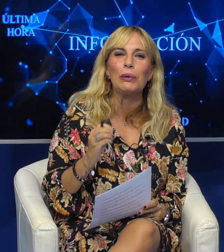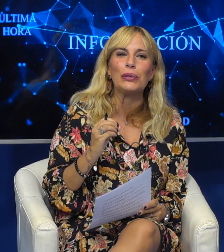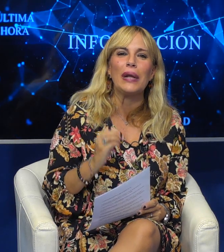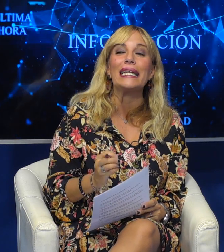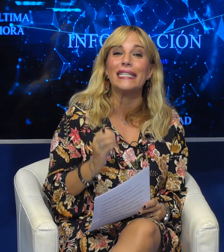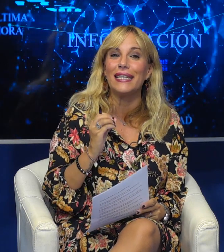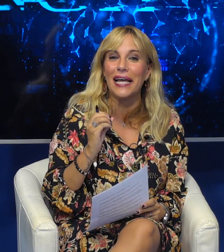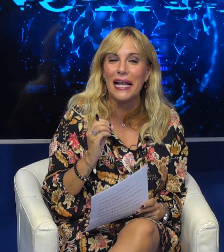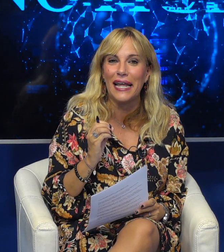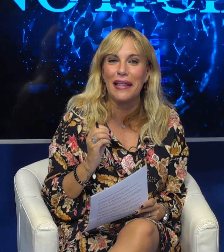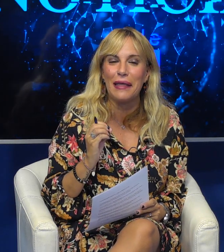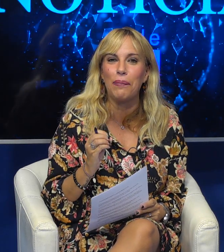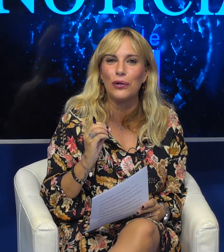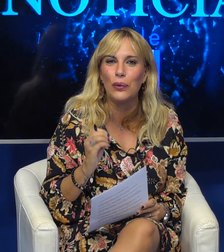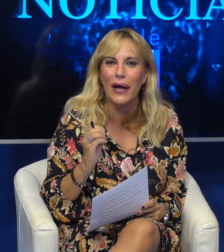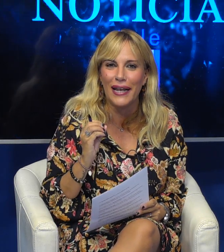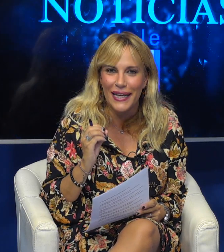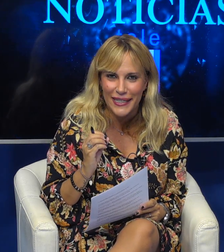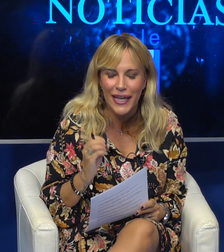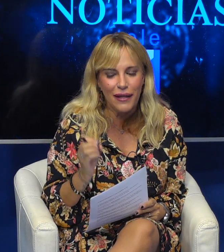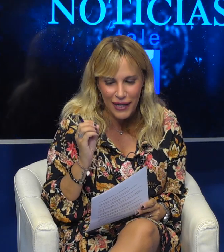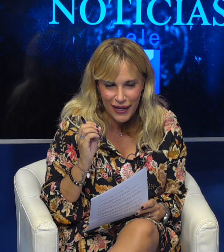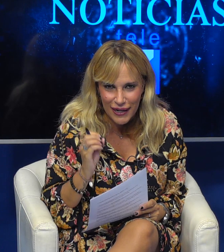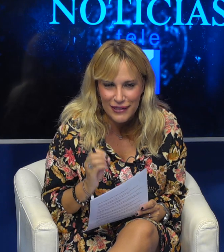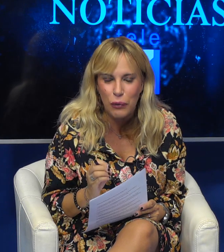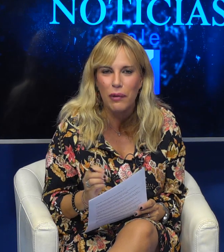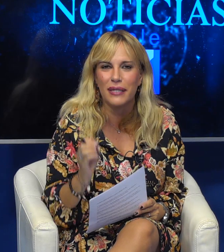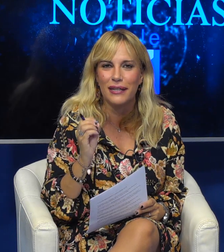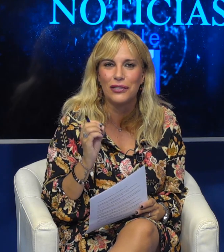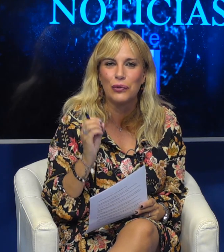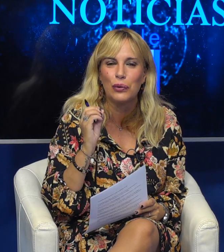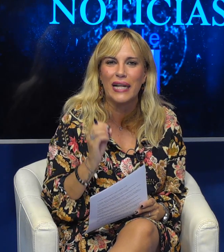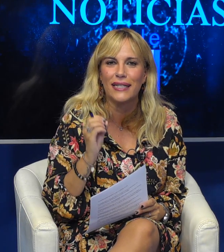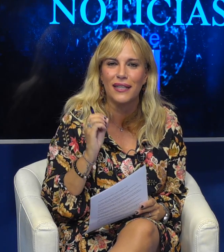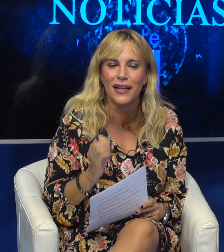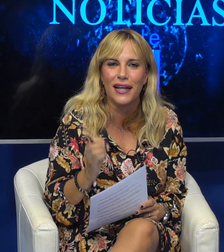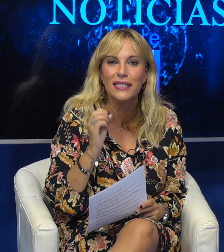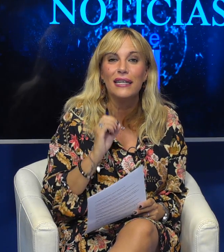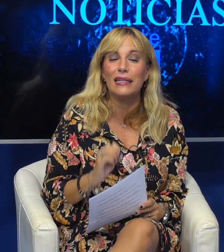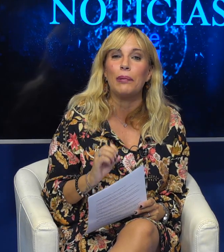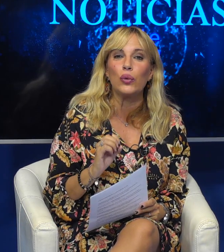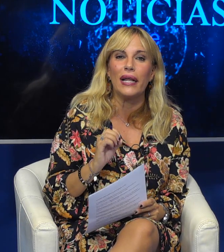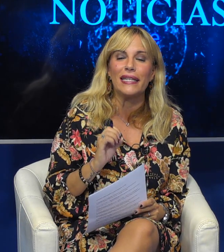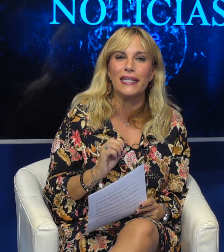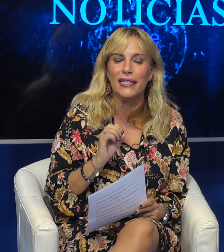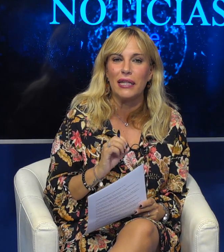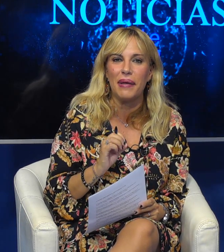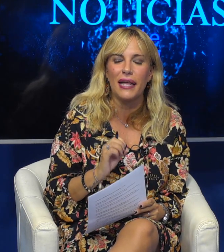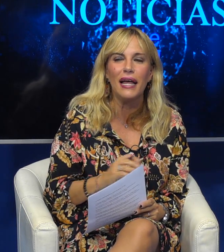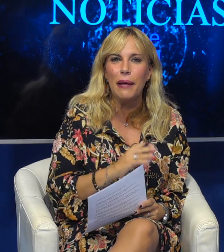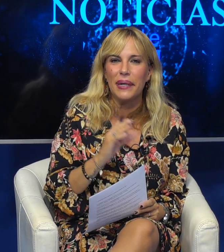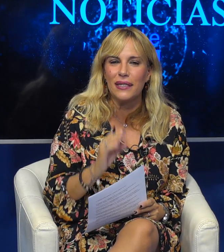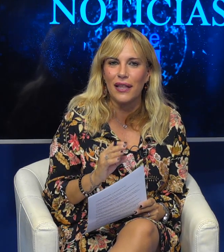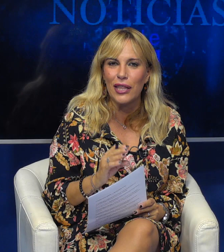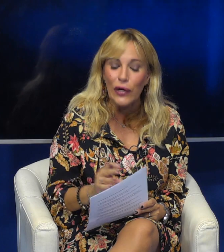Centro Cultural Santa Clara de Portugalete este jueves Centro Cultural Santa Clara de Portugalete 7 y